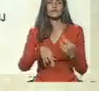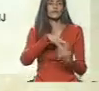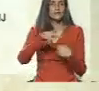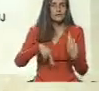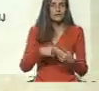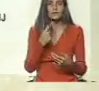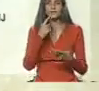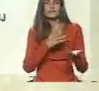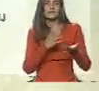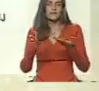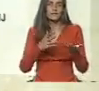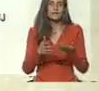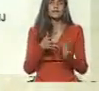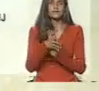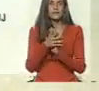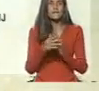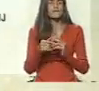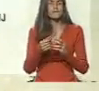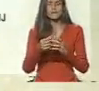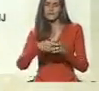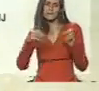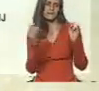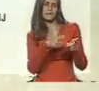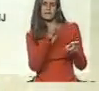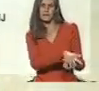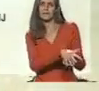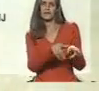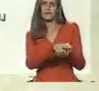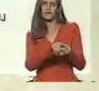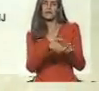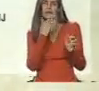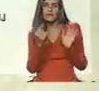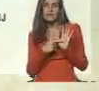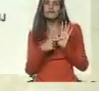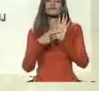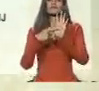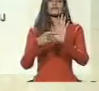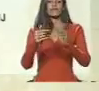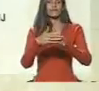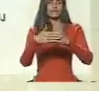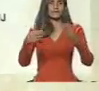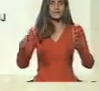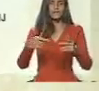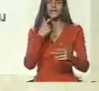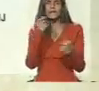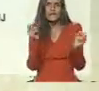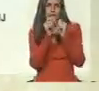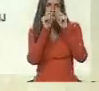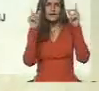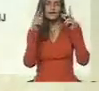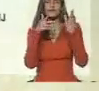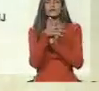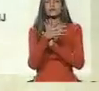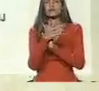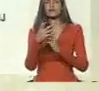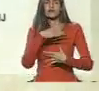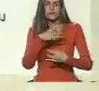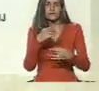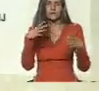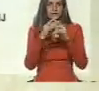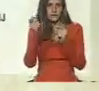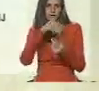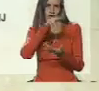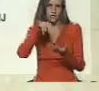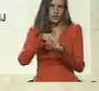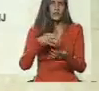penitenciario sale del foso donde lo habían lanzado para salir a la palestra pública y despertar el interés de toda nuestra nación